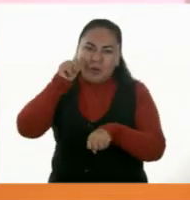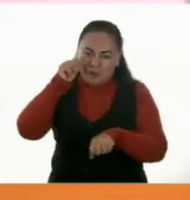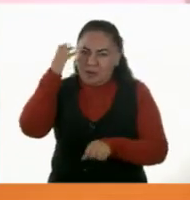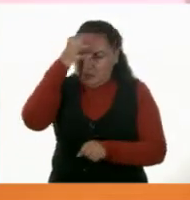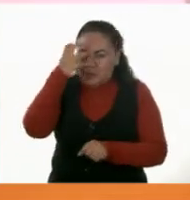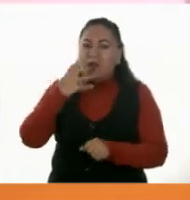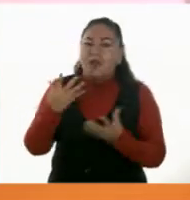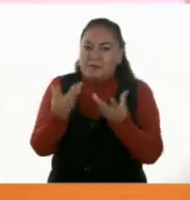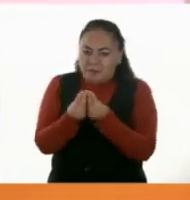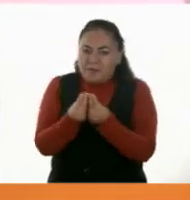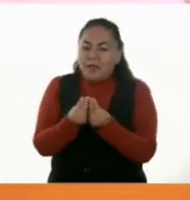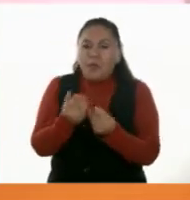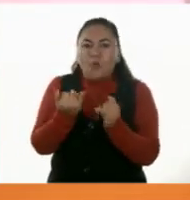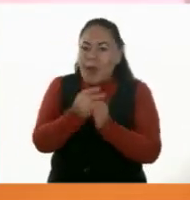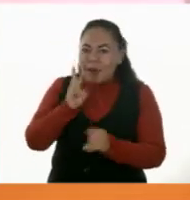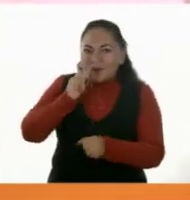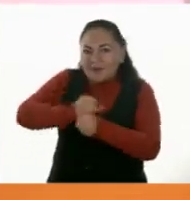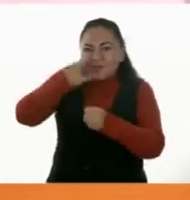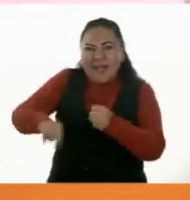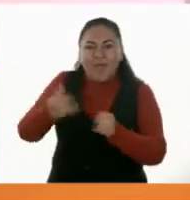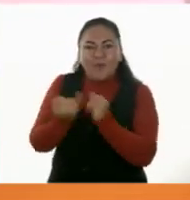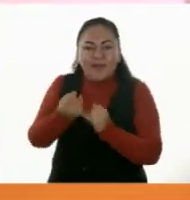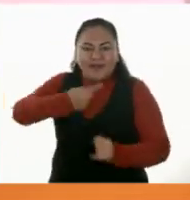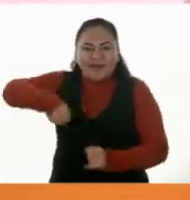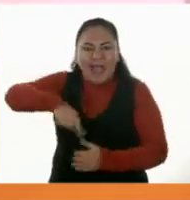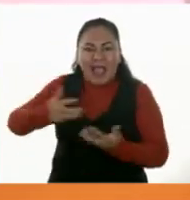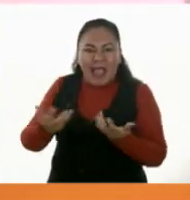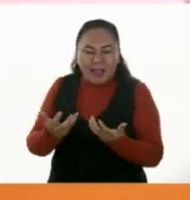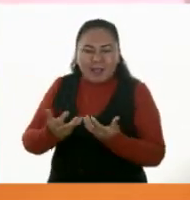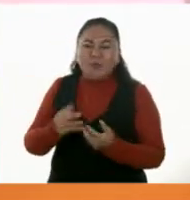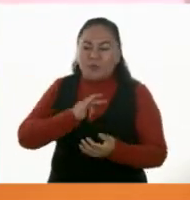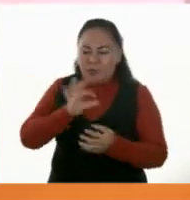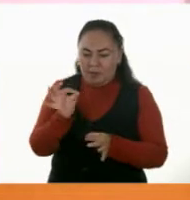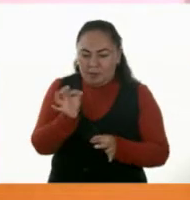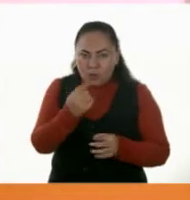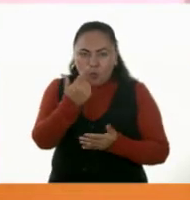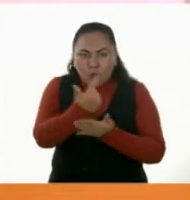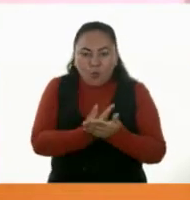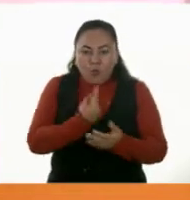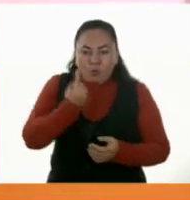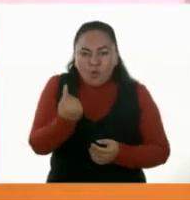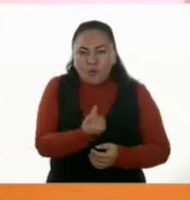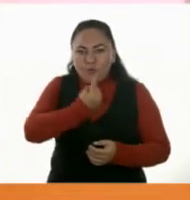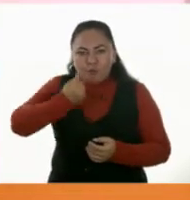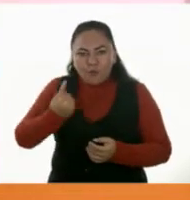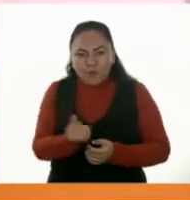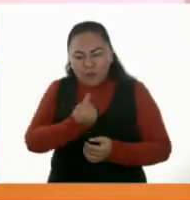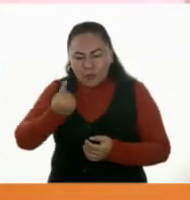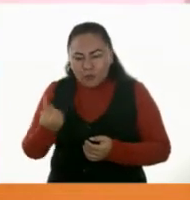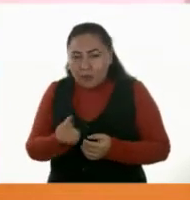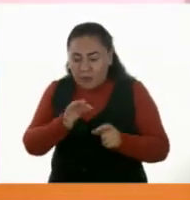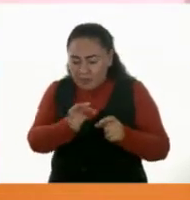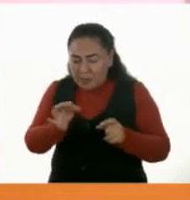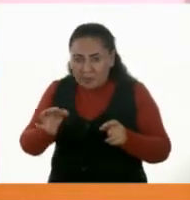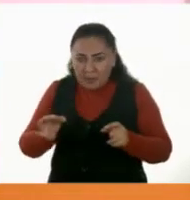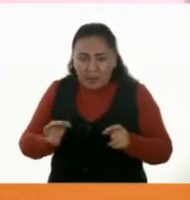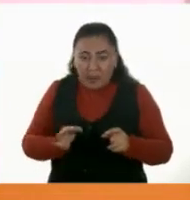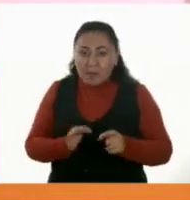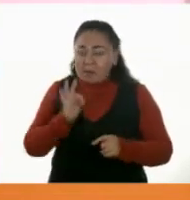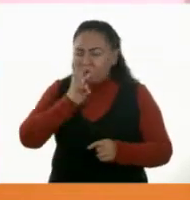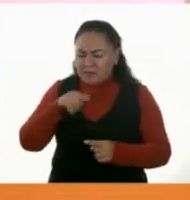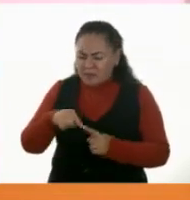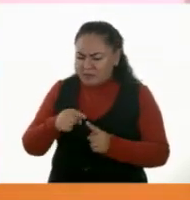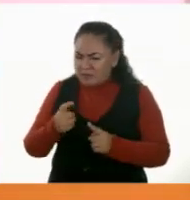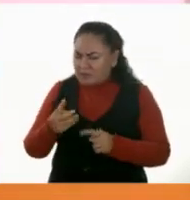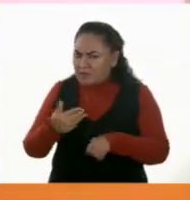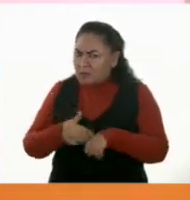hacer lo que nosotros hicimos, ir contando fichita por fichita. Y si alguien dice una cantidad que